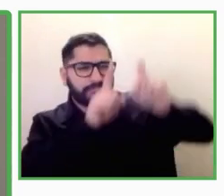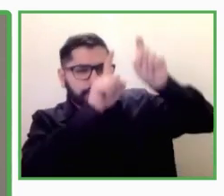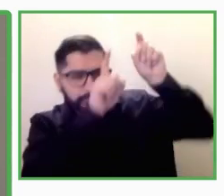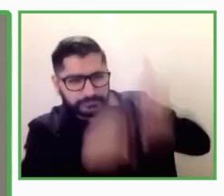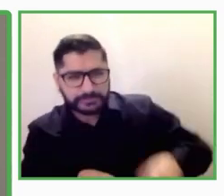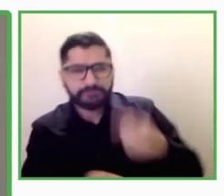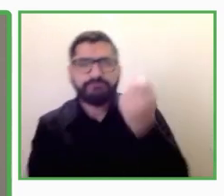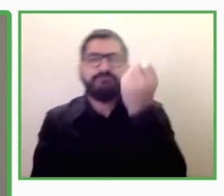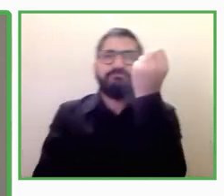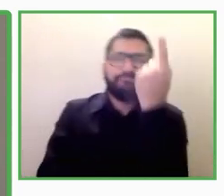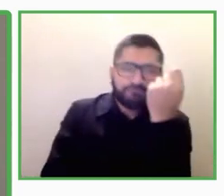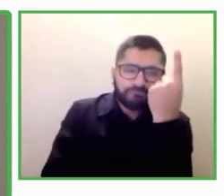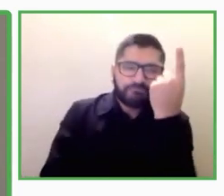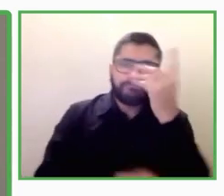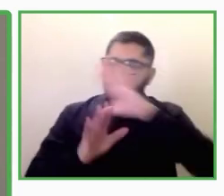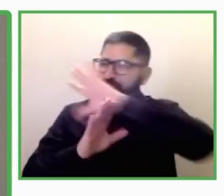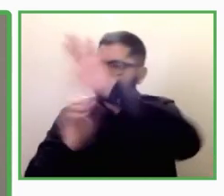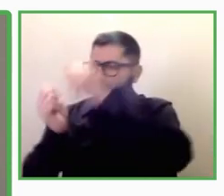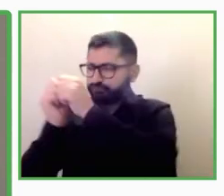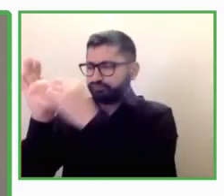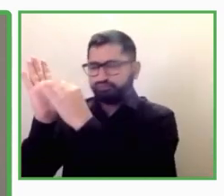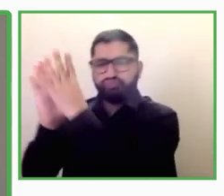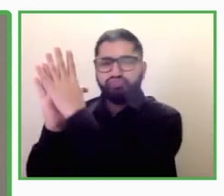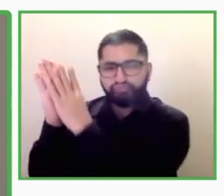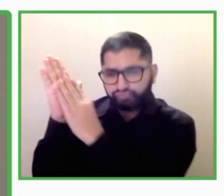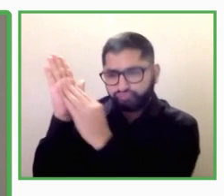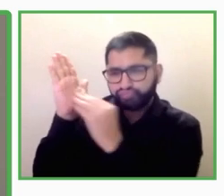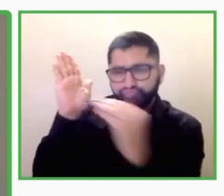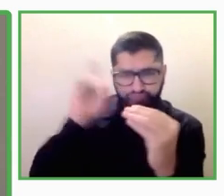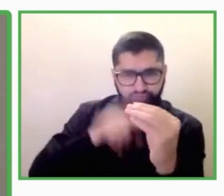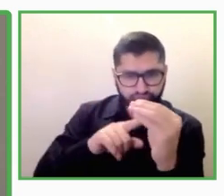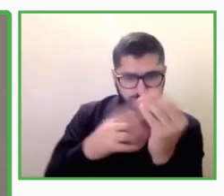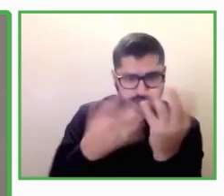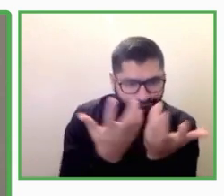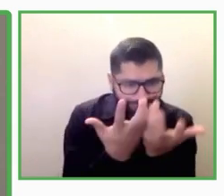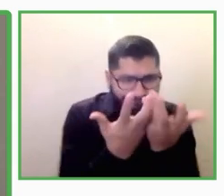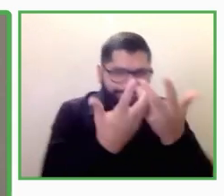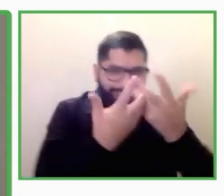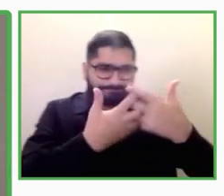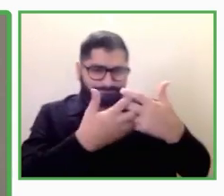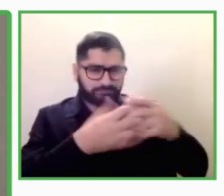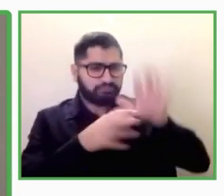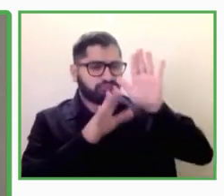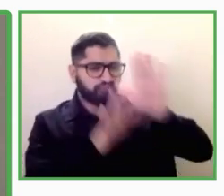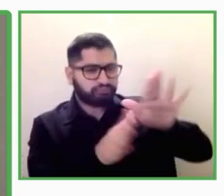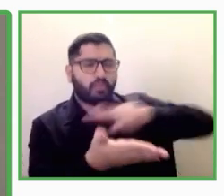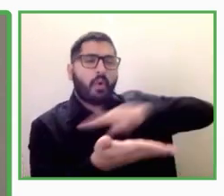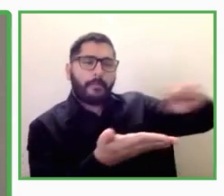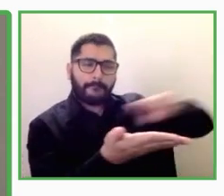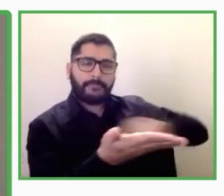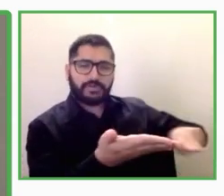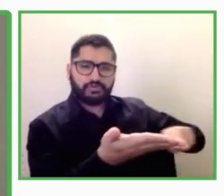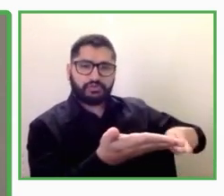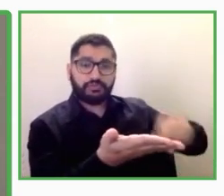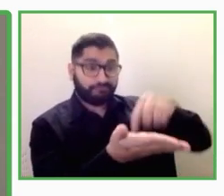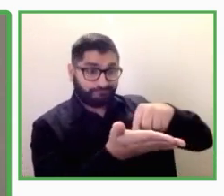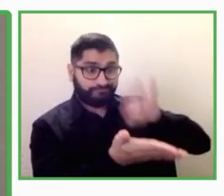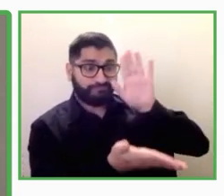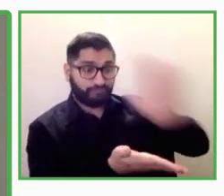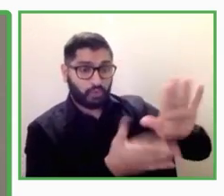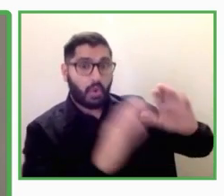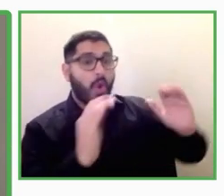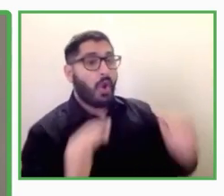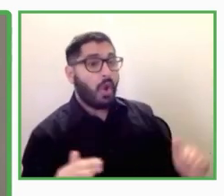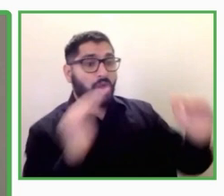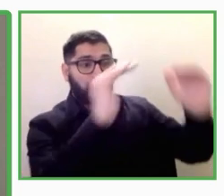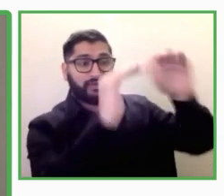de la convención. Es fundamental que esos mecanismos, como pueden ser incentivos fiscales, cuotas, como puede ser cualquier otro elemento de apoyo a